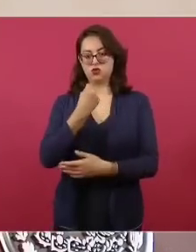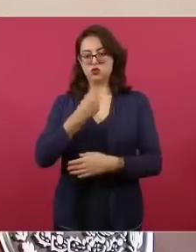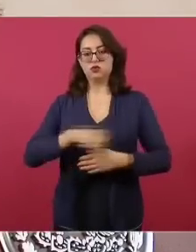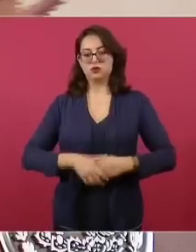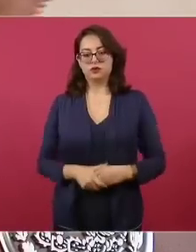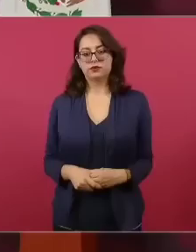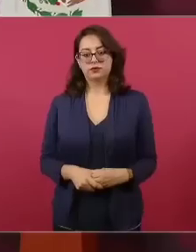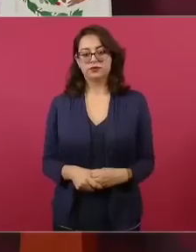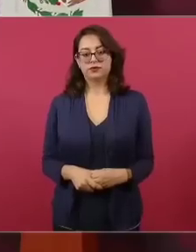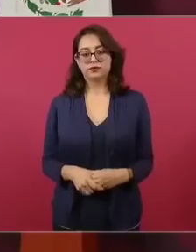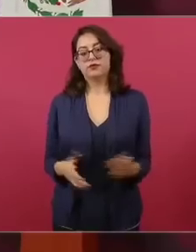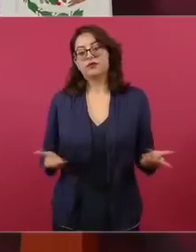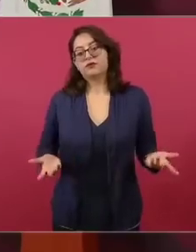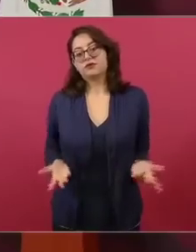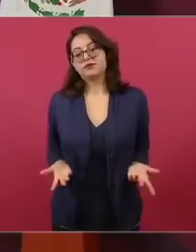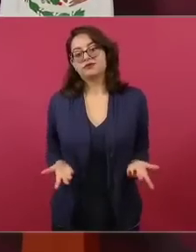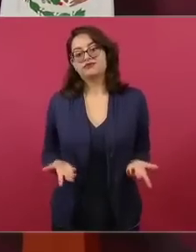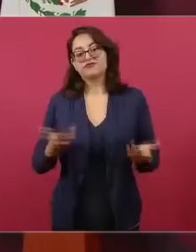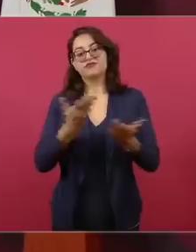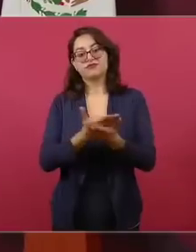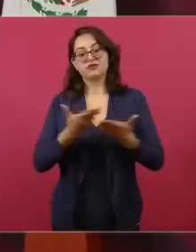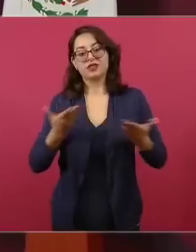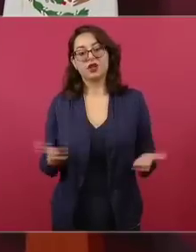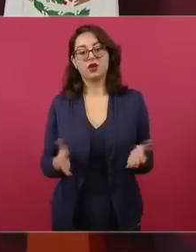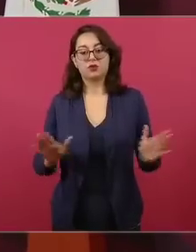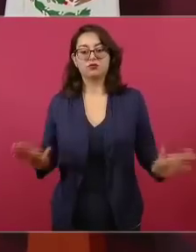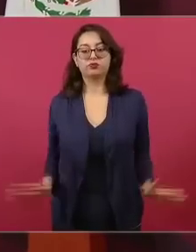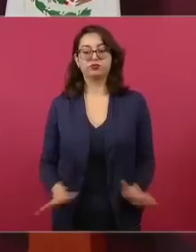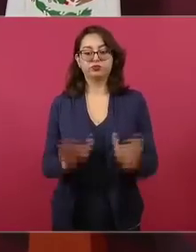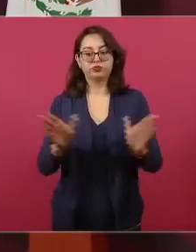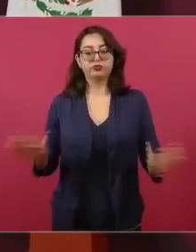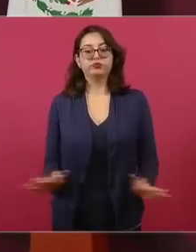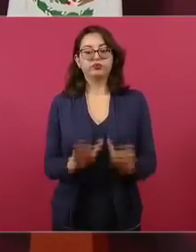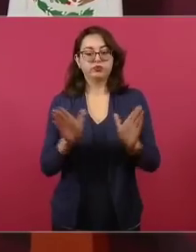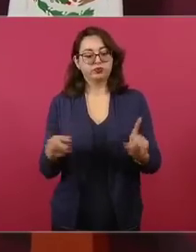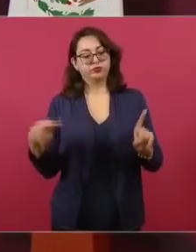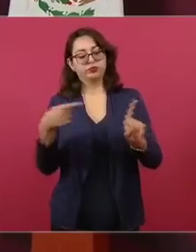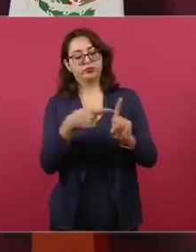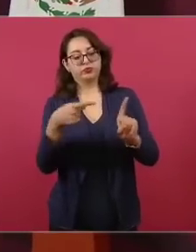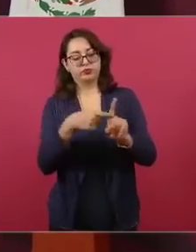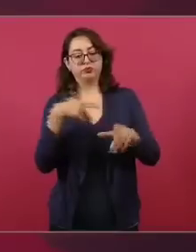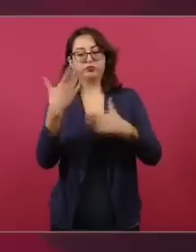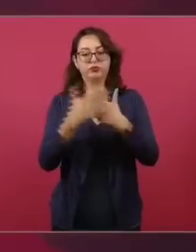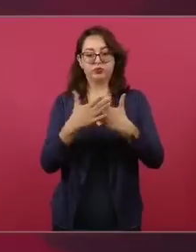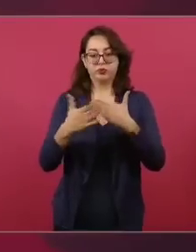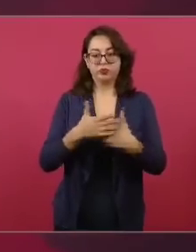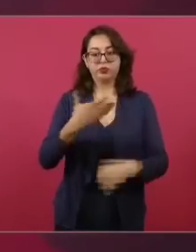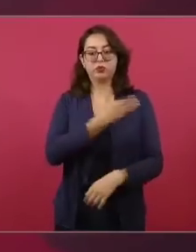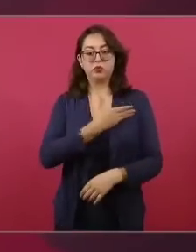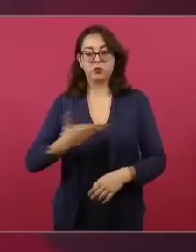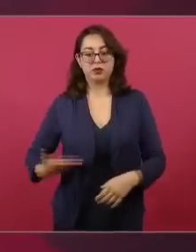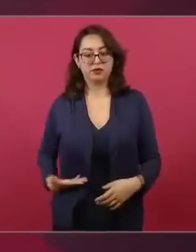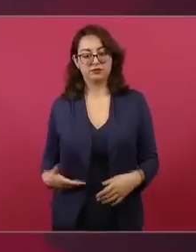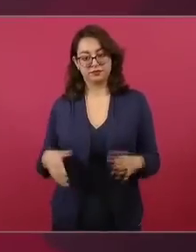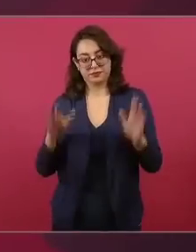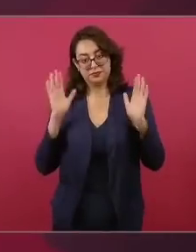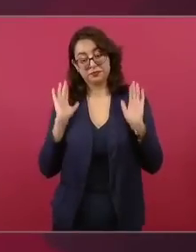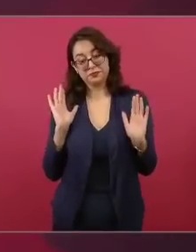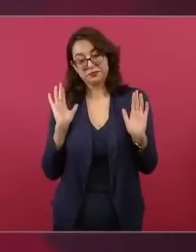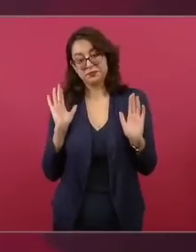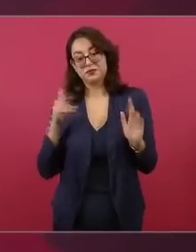ahora están apoyando. Ya cumplí, no vayan a decir